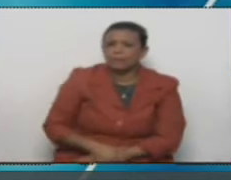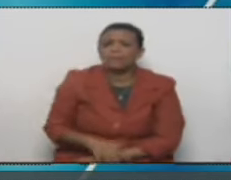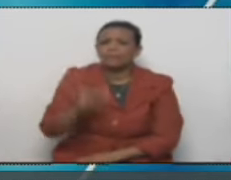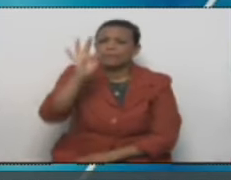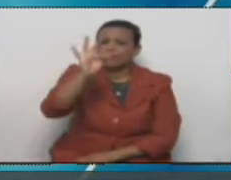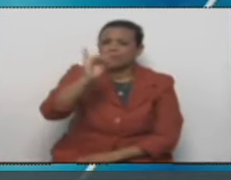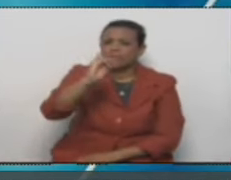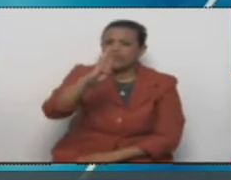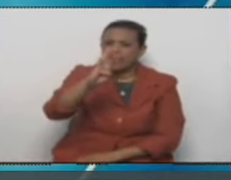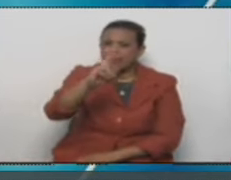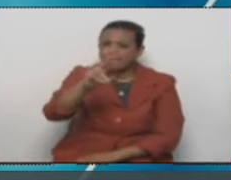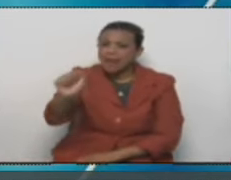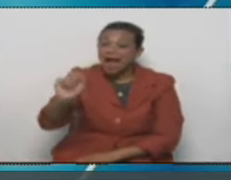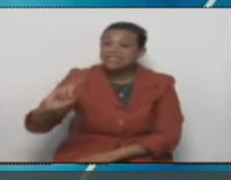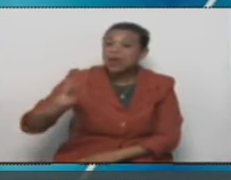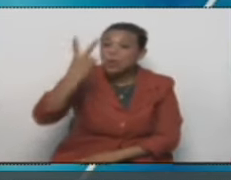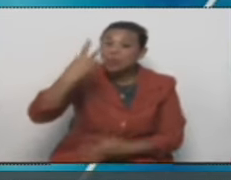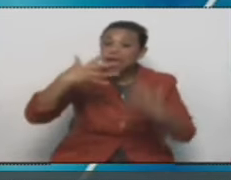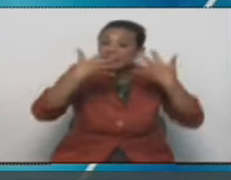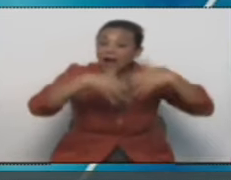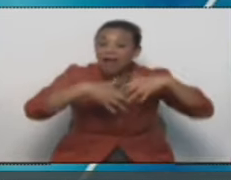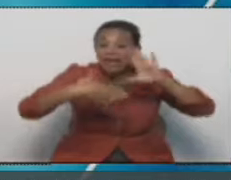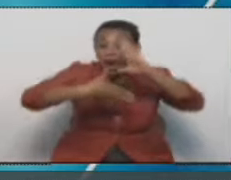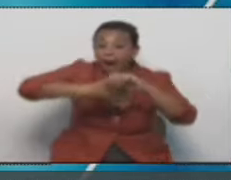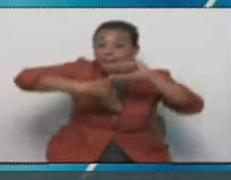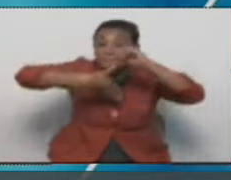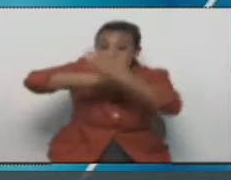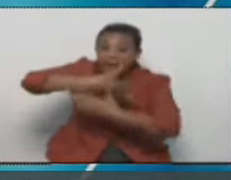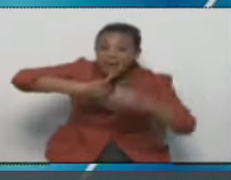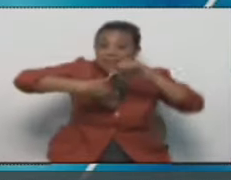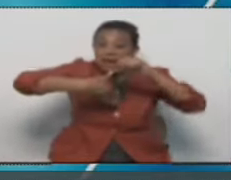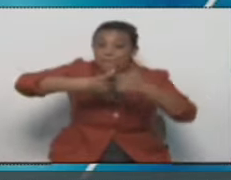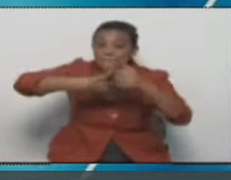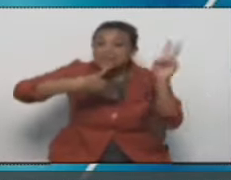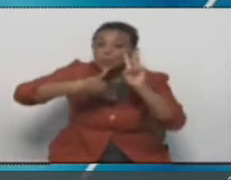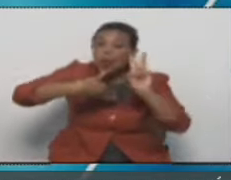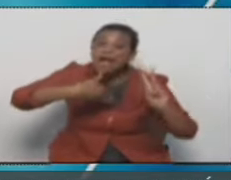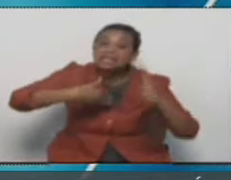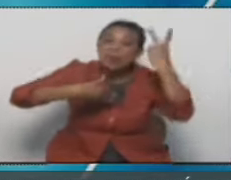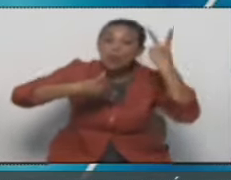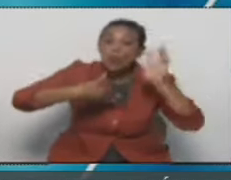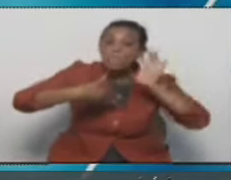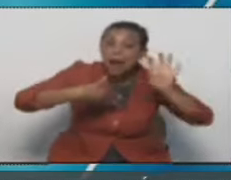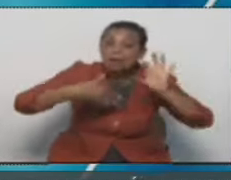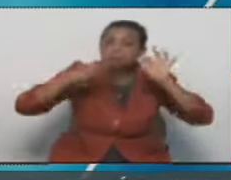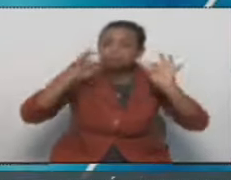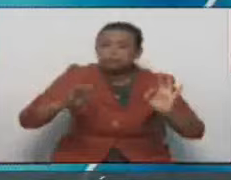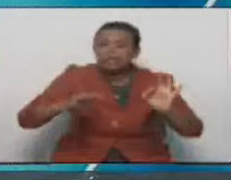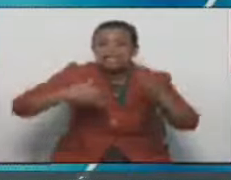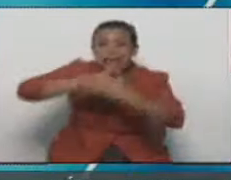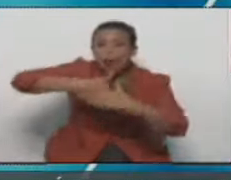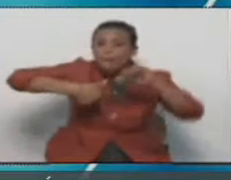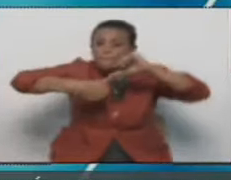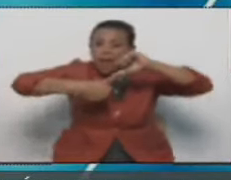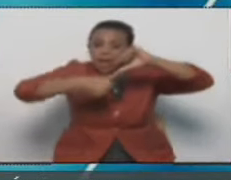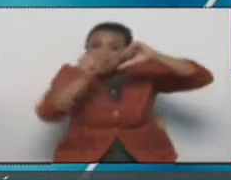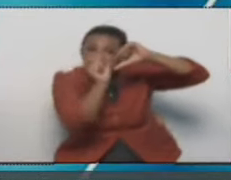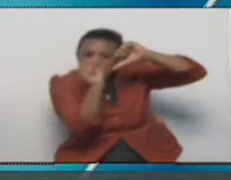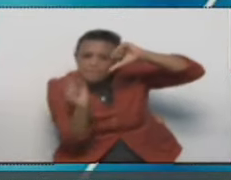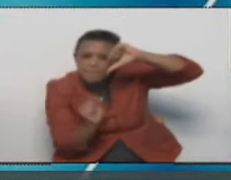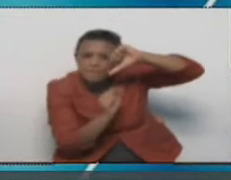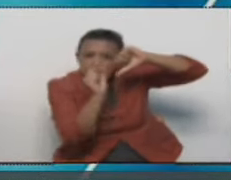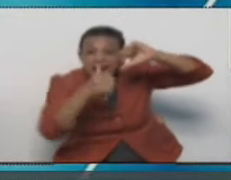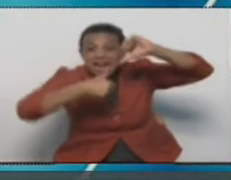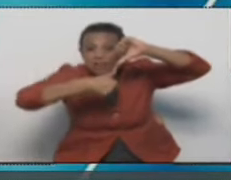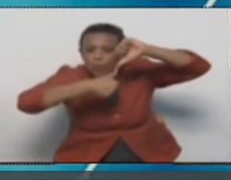la segunda fábrica en Sudamérica y que nos permitiría proyectarnos a Centroamérica, el Caribe y Sudamérica para la